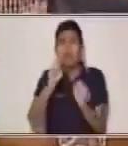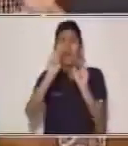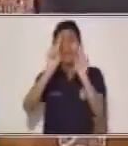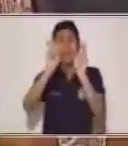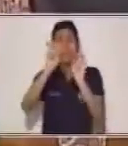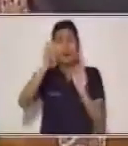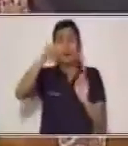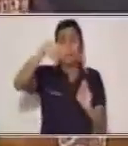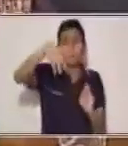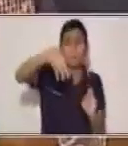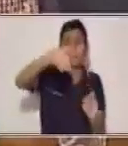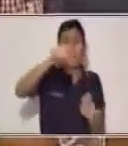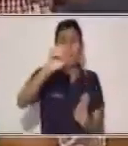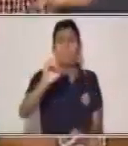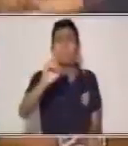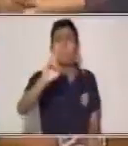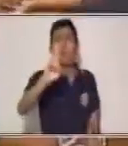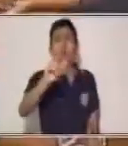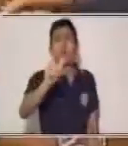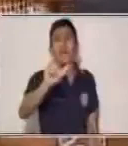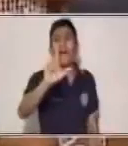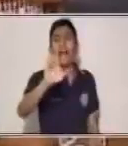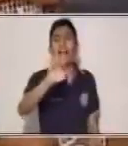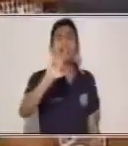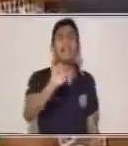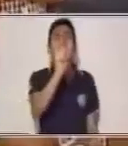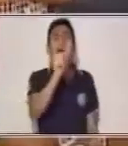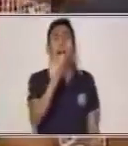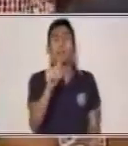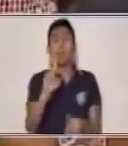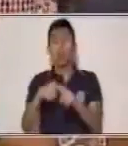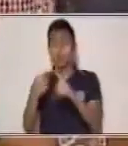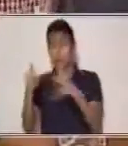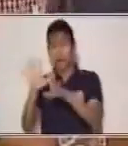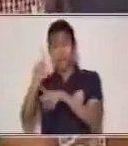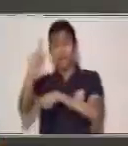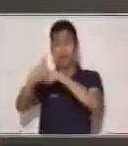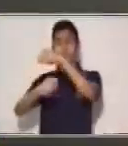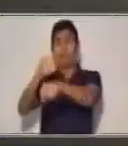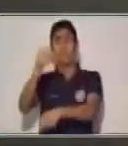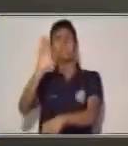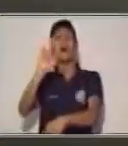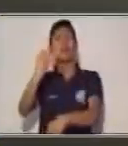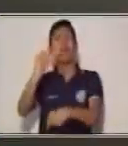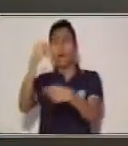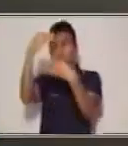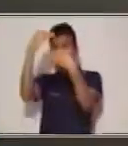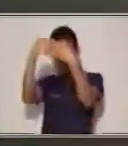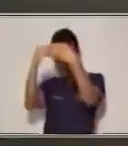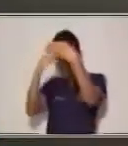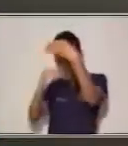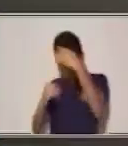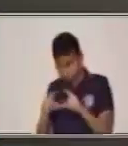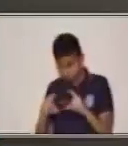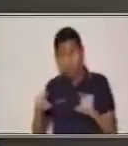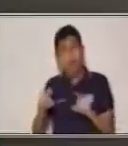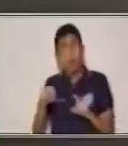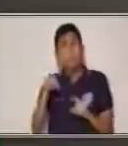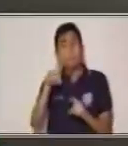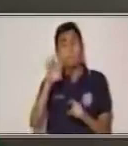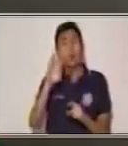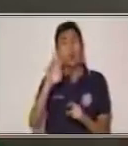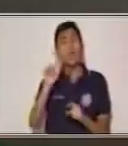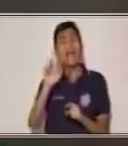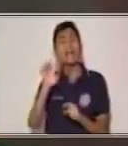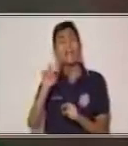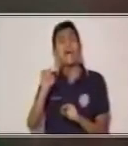regularmente la vas a encontrar al final de la narración. No va a estar, tú vas a ir comprendiendo el contexto de la